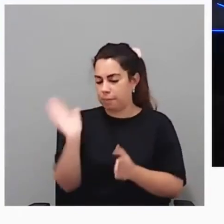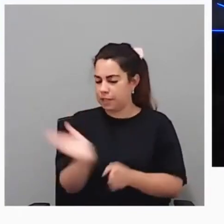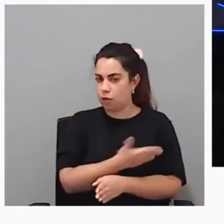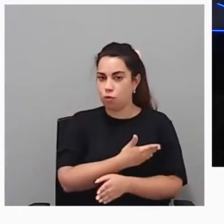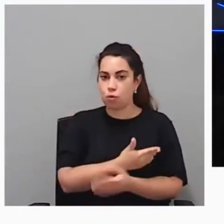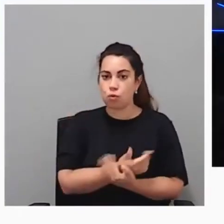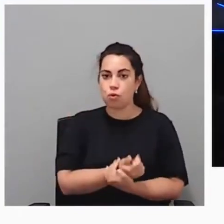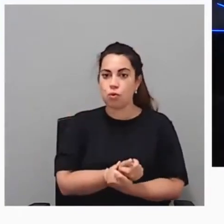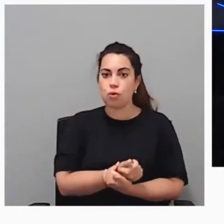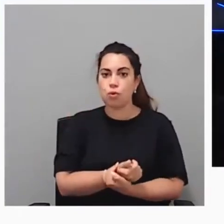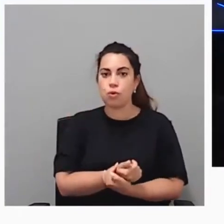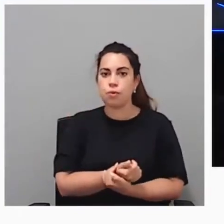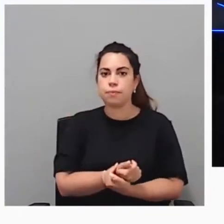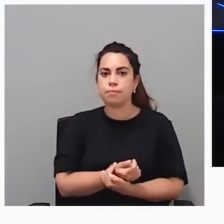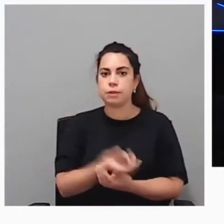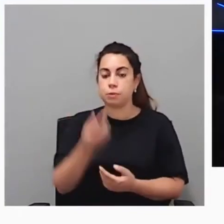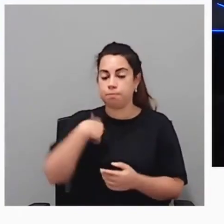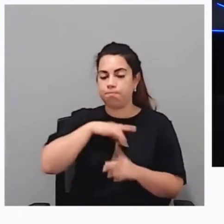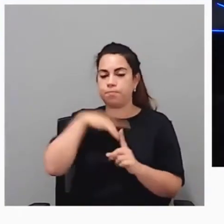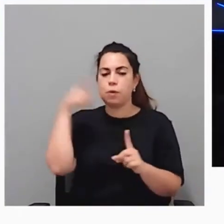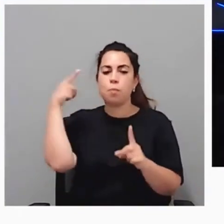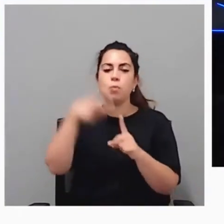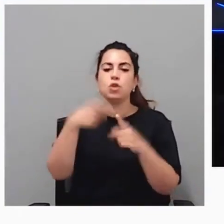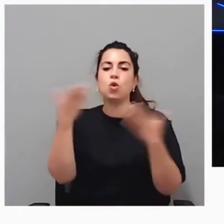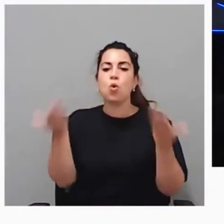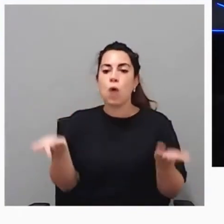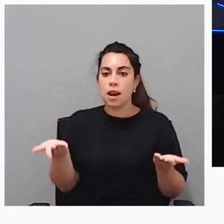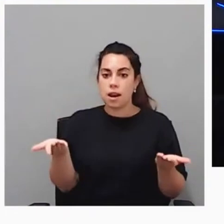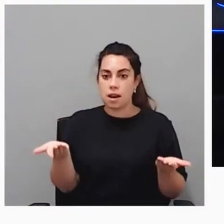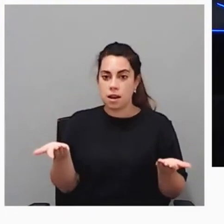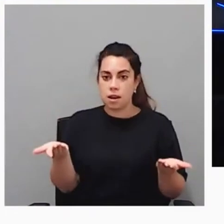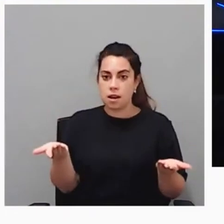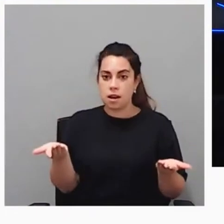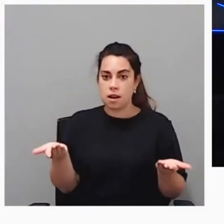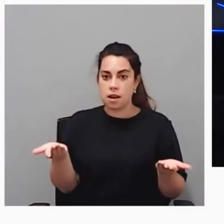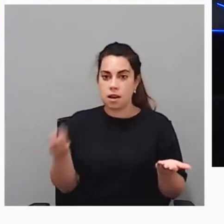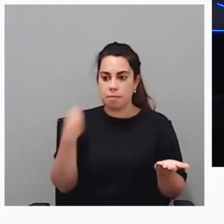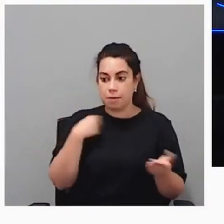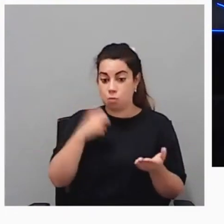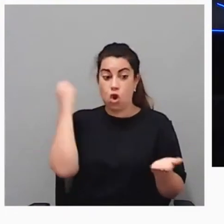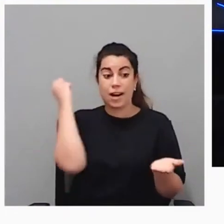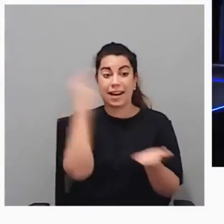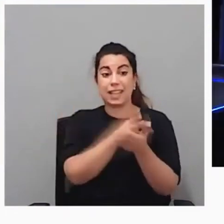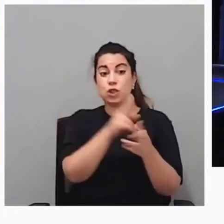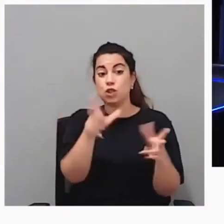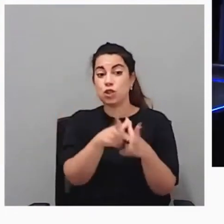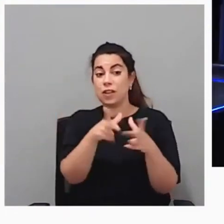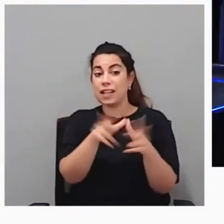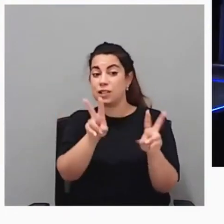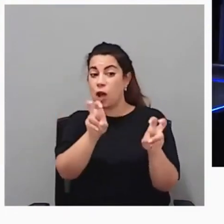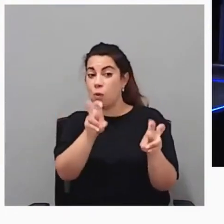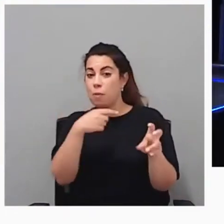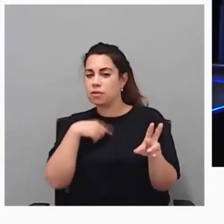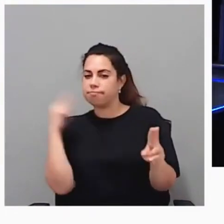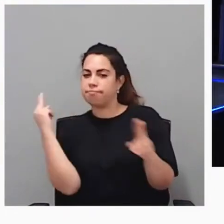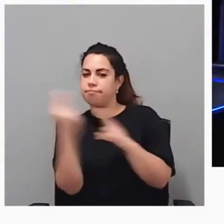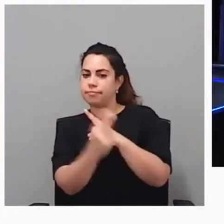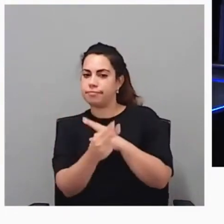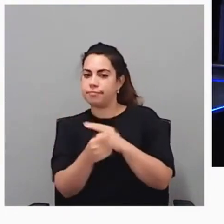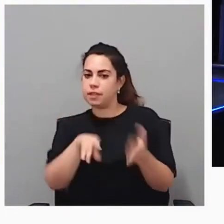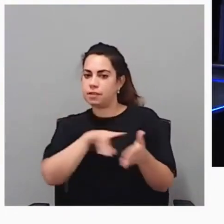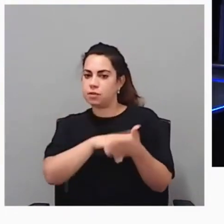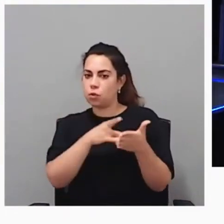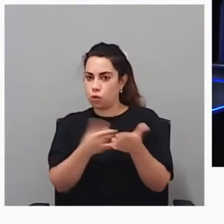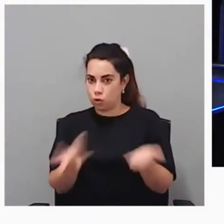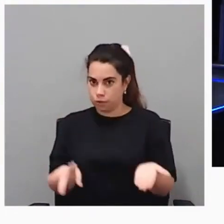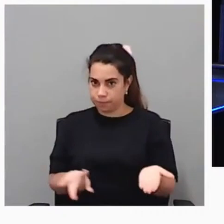El propósito, nuestro propósito es dar respuesta a esos nuevos retos sociales y para eso yo